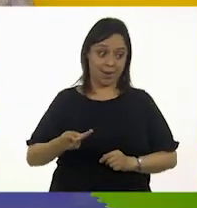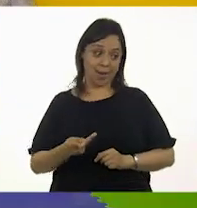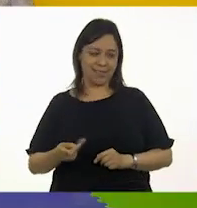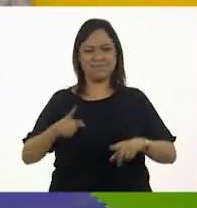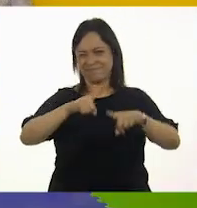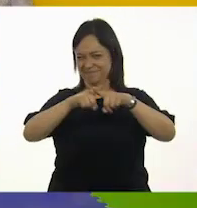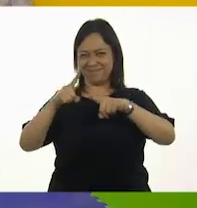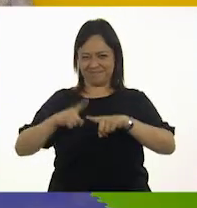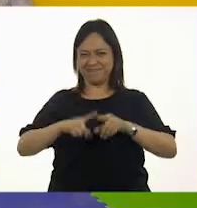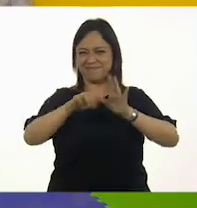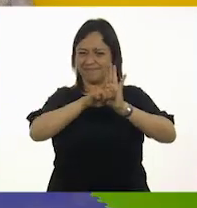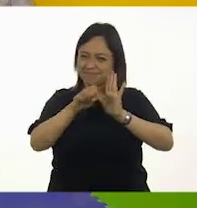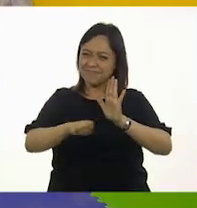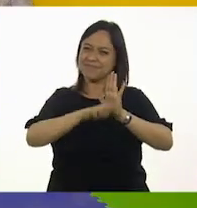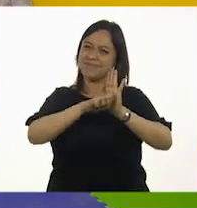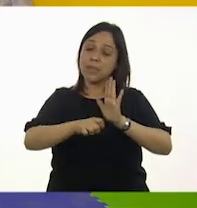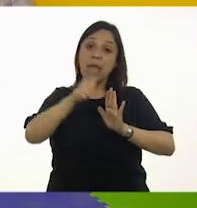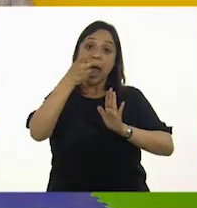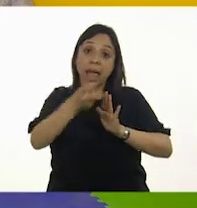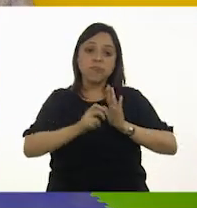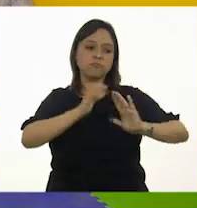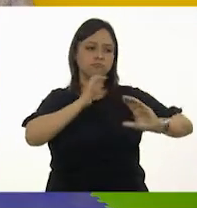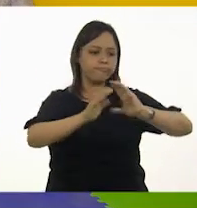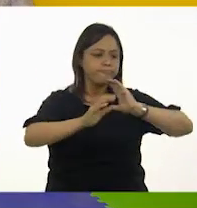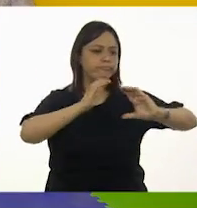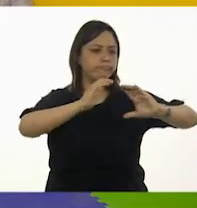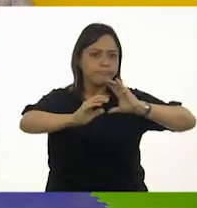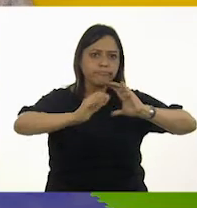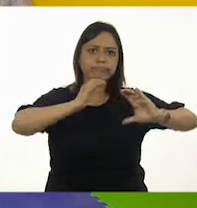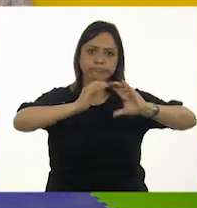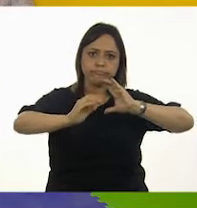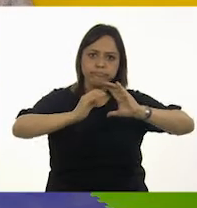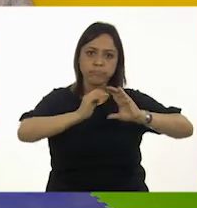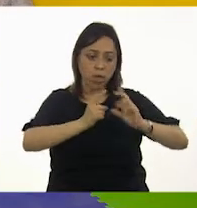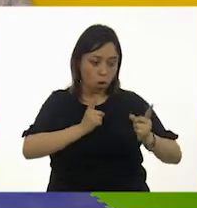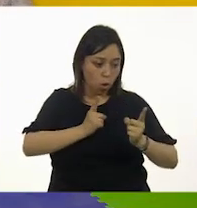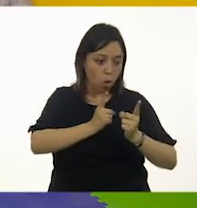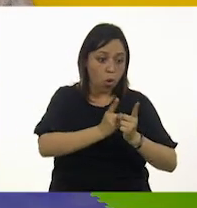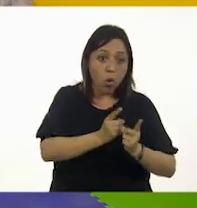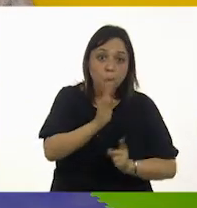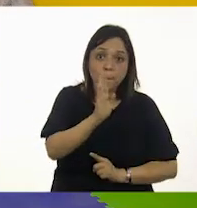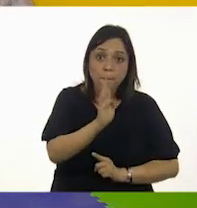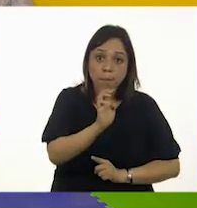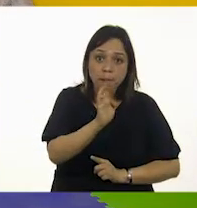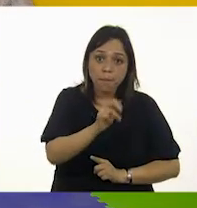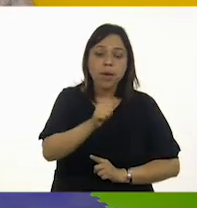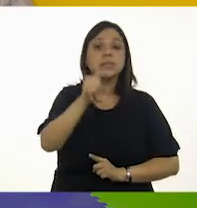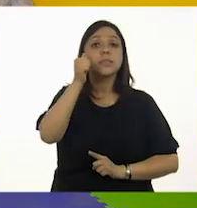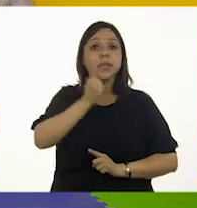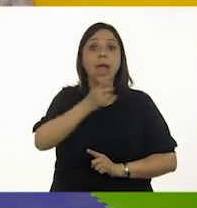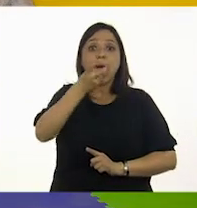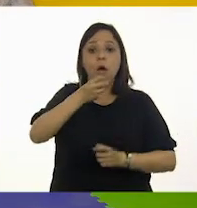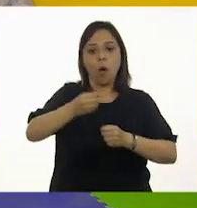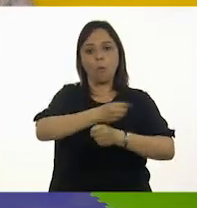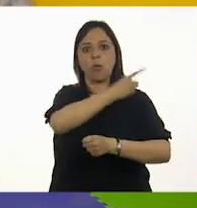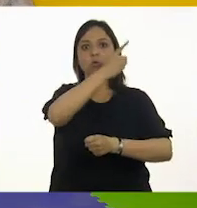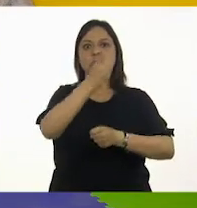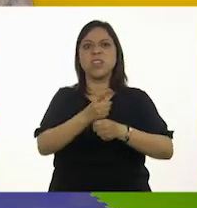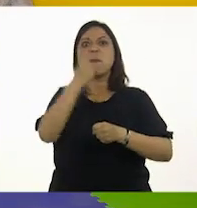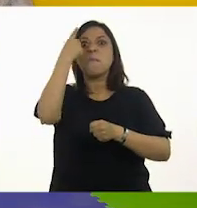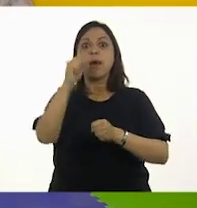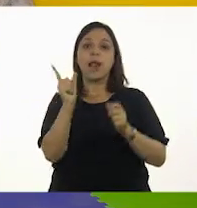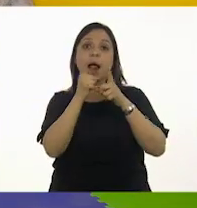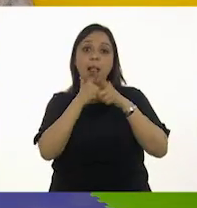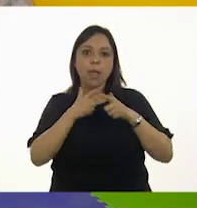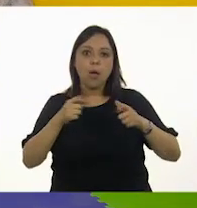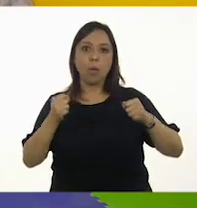Todas estas interacciones de comunicación que brindamos a los bebés, niñas y niños son oportunidades de lenguaje en las que también